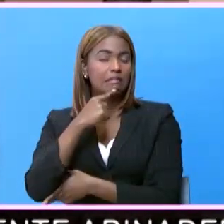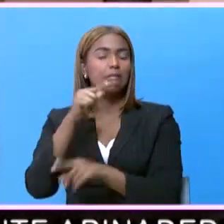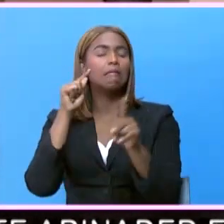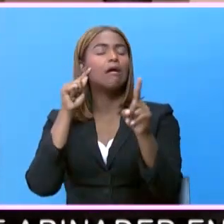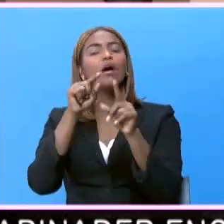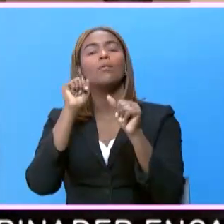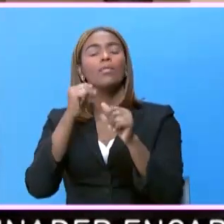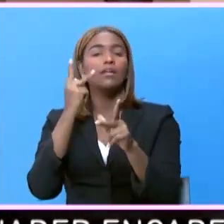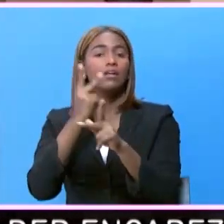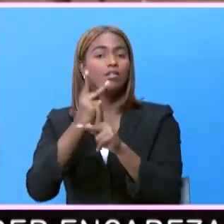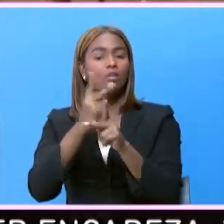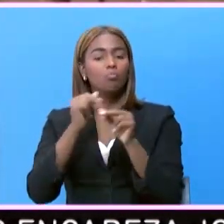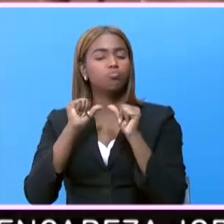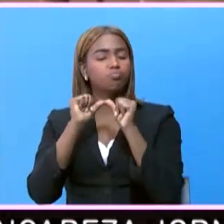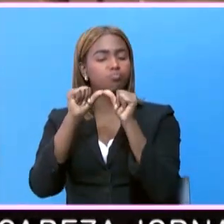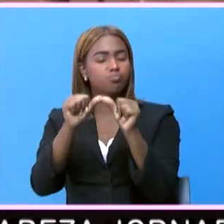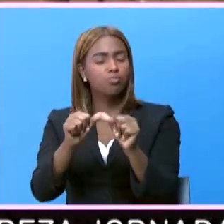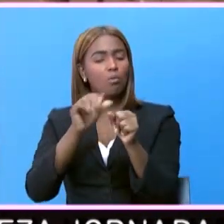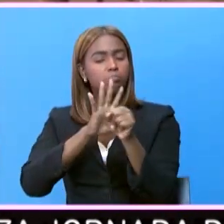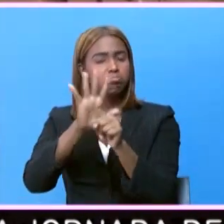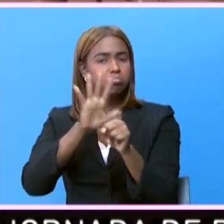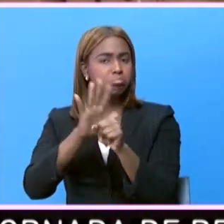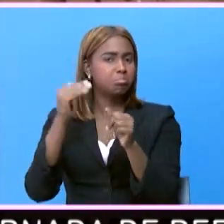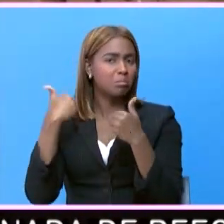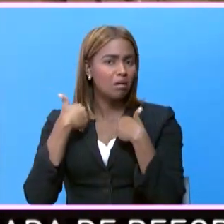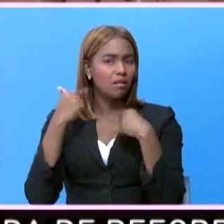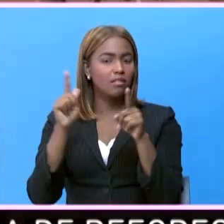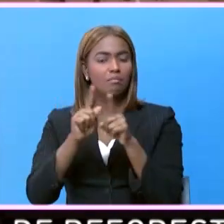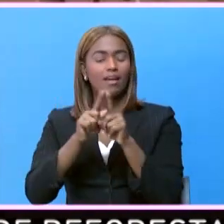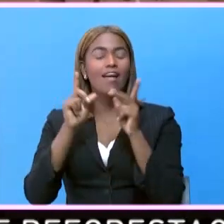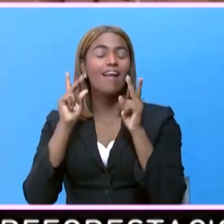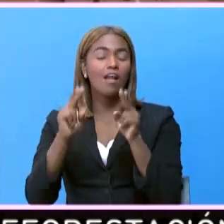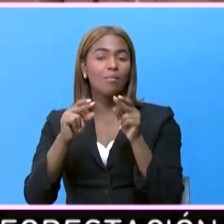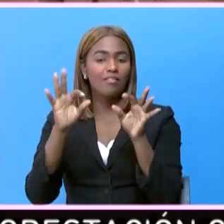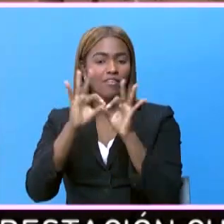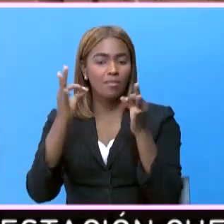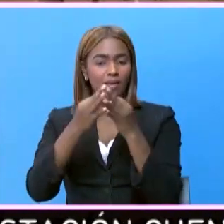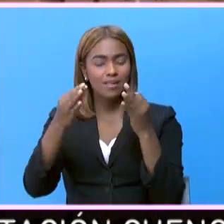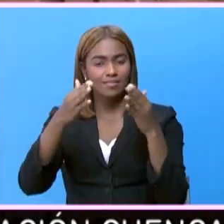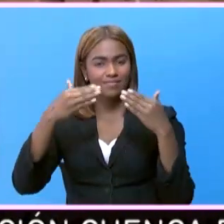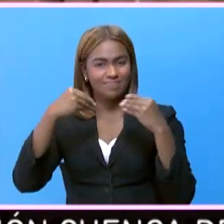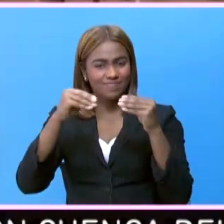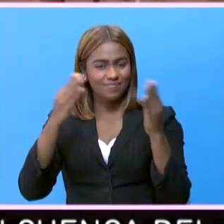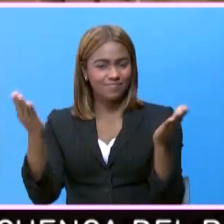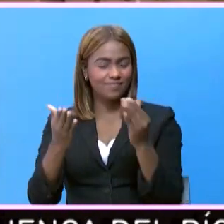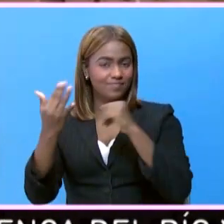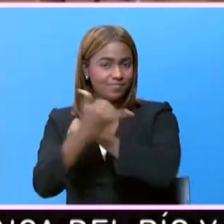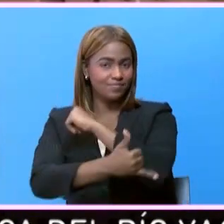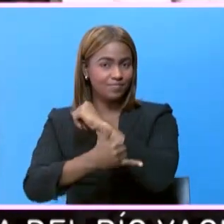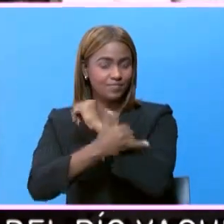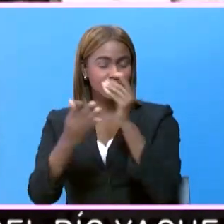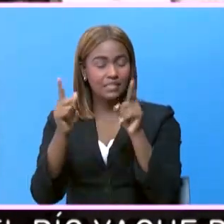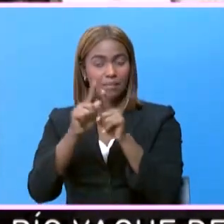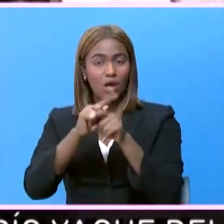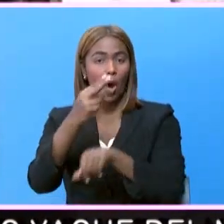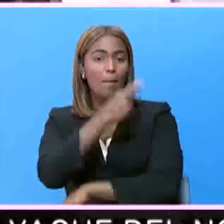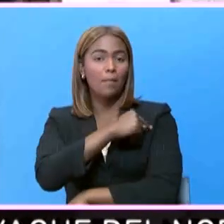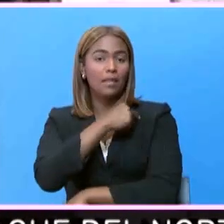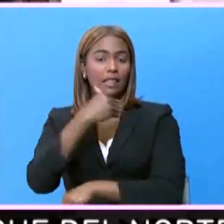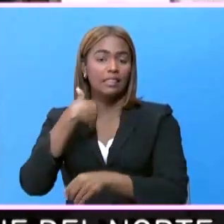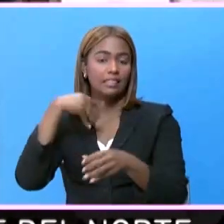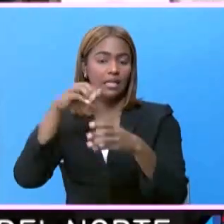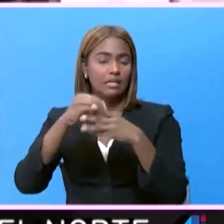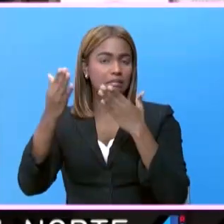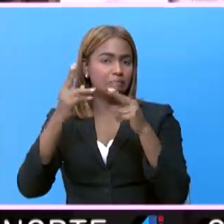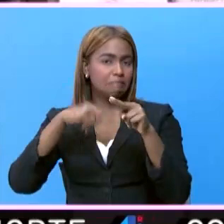objetivo es mantener constantemente abastecido y de forma inmediata las farmacias del pueblo y los hospitales que componen el Servicio Nacional